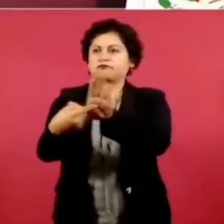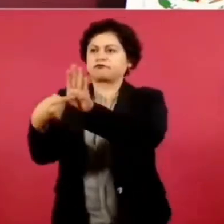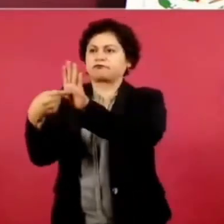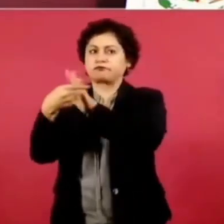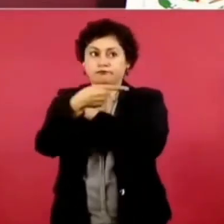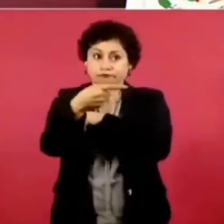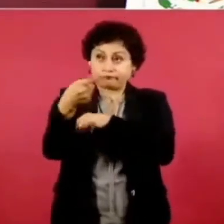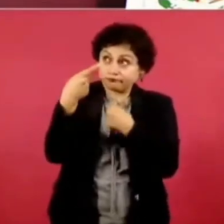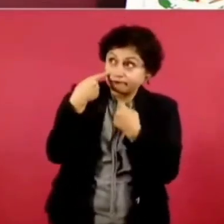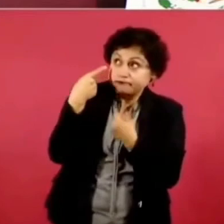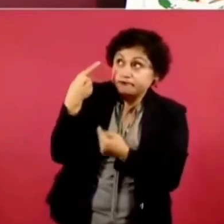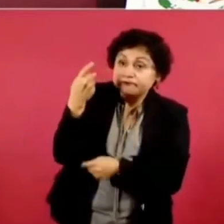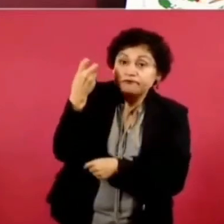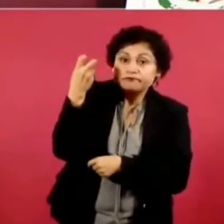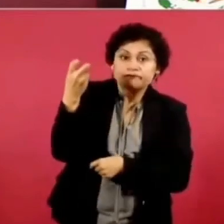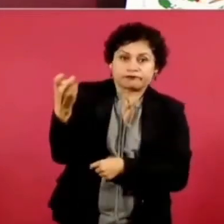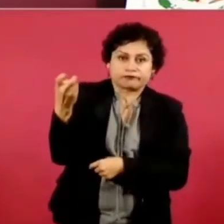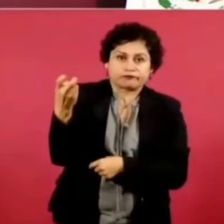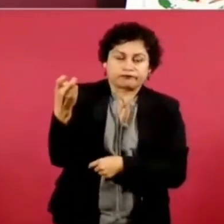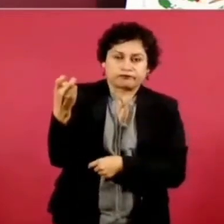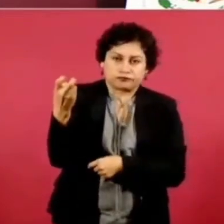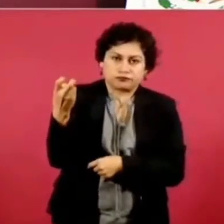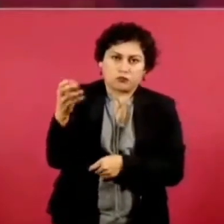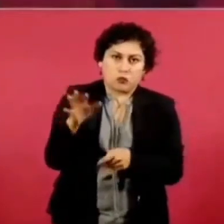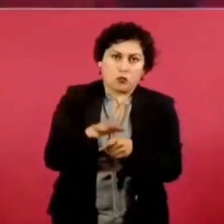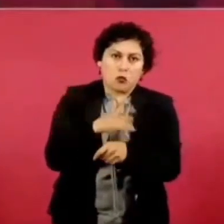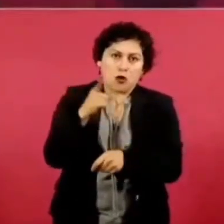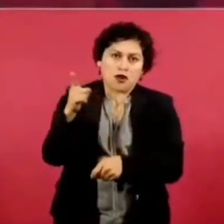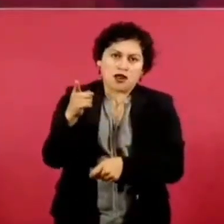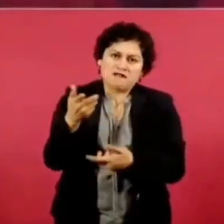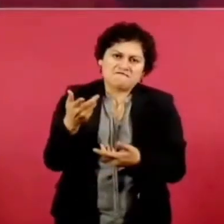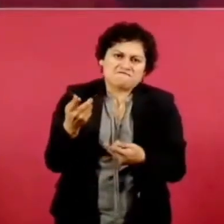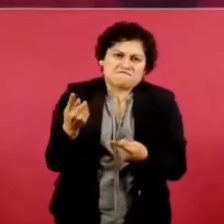el padre de nuestra patria, por eso es un orgullo.